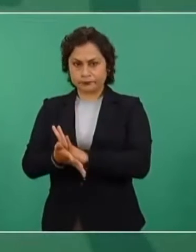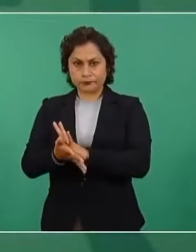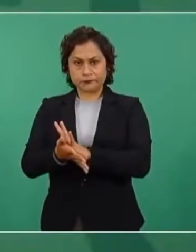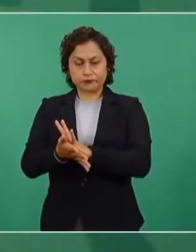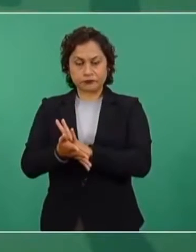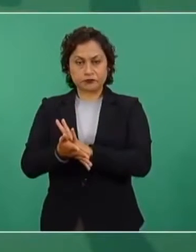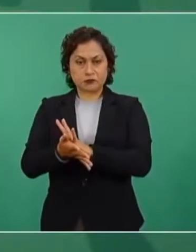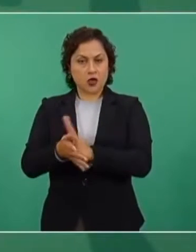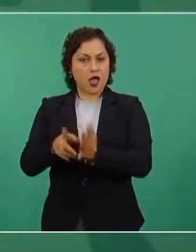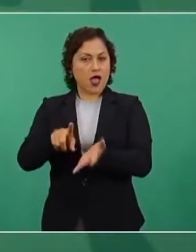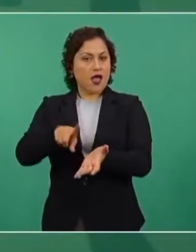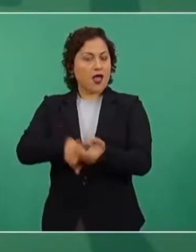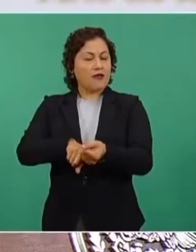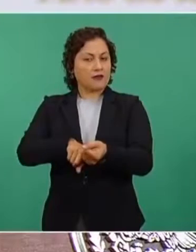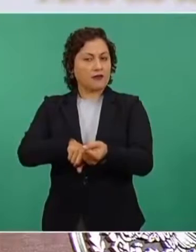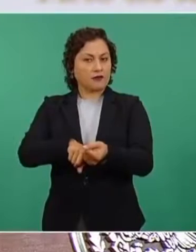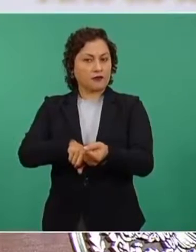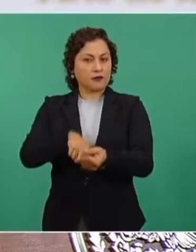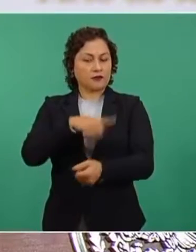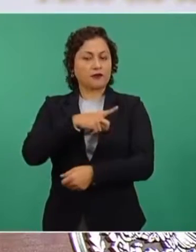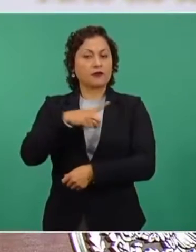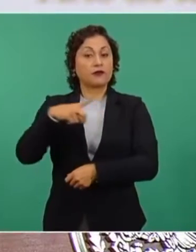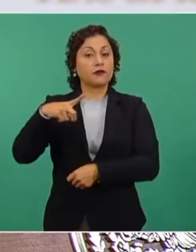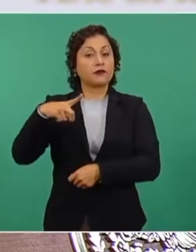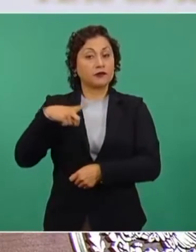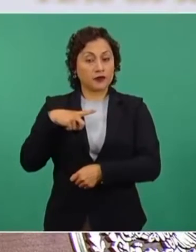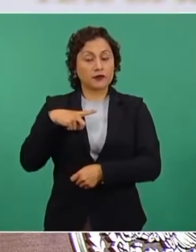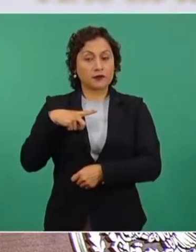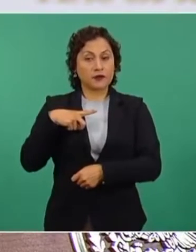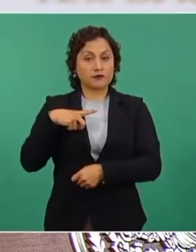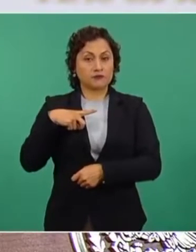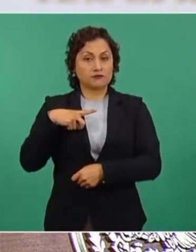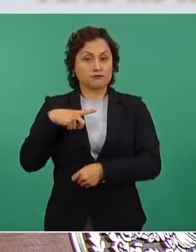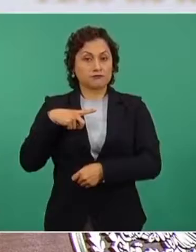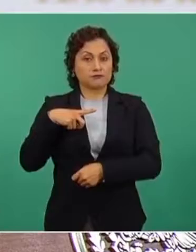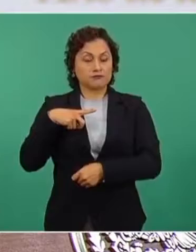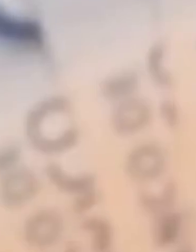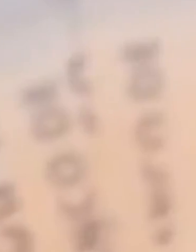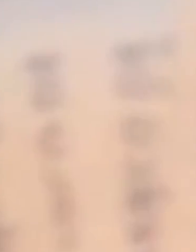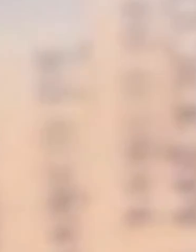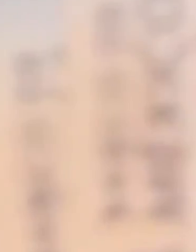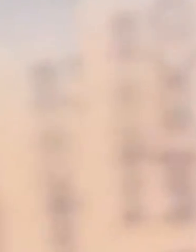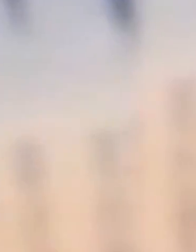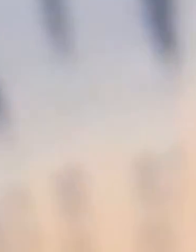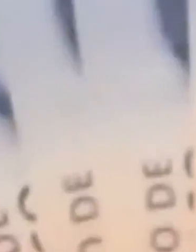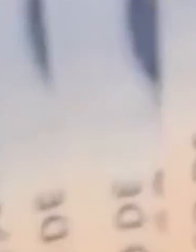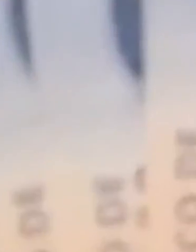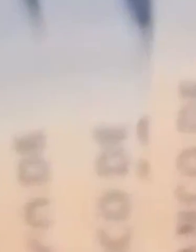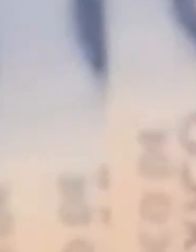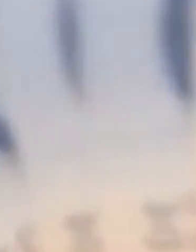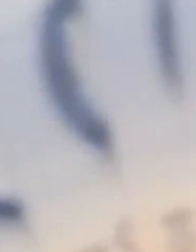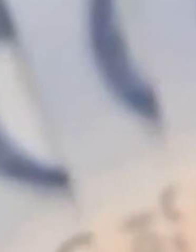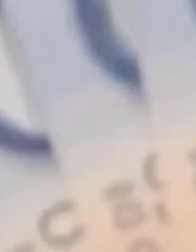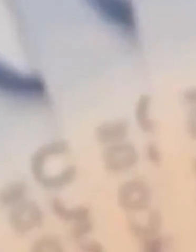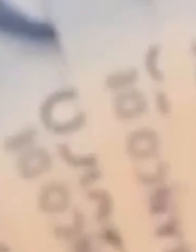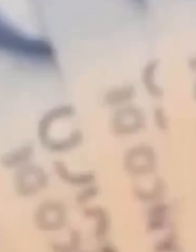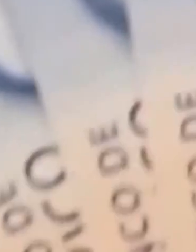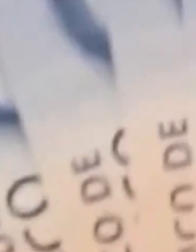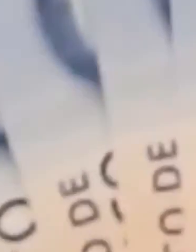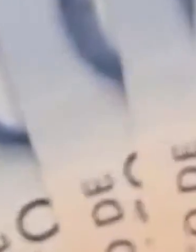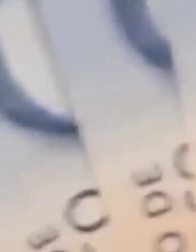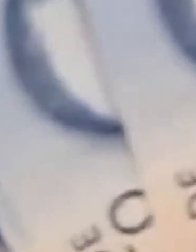Victoria Rodríguez Ceja para que ocupe ese puesto. En la conferencia de prensa matutina, el mandatario nacional señaló que la actual